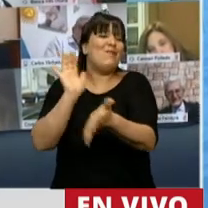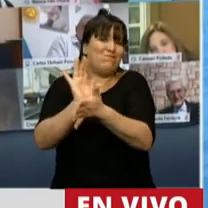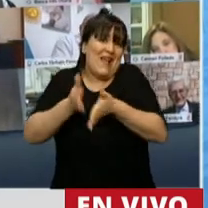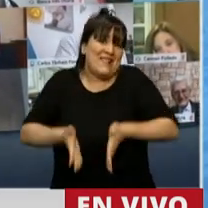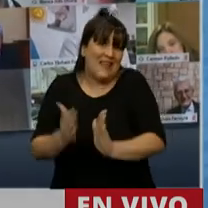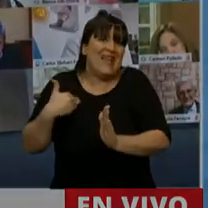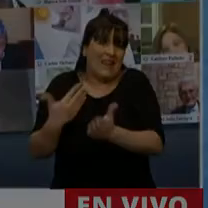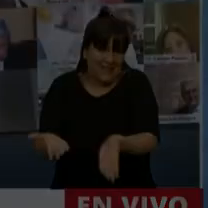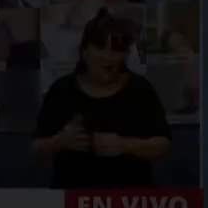Presidente. Gracias, Diputado Ramón.